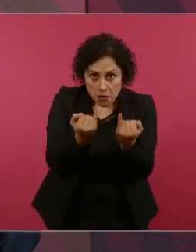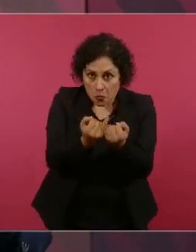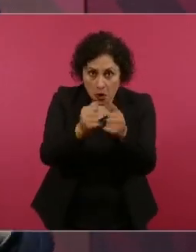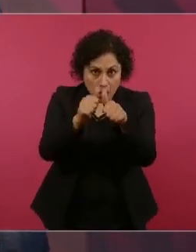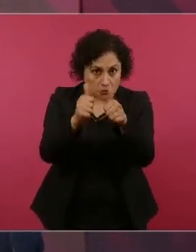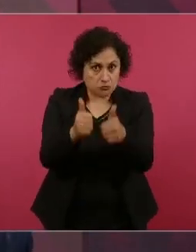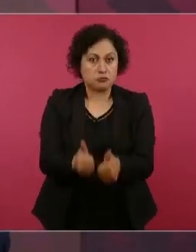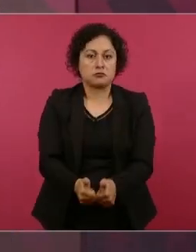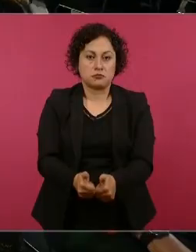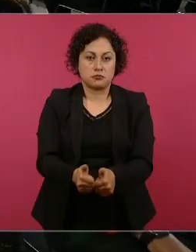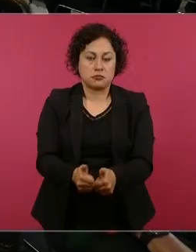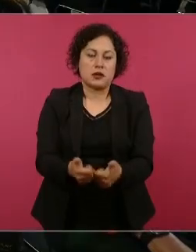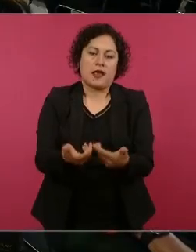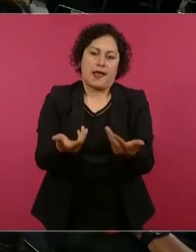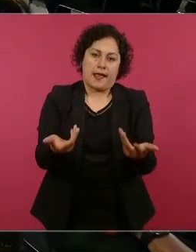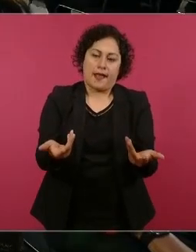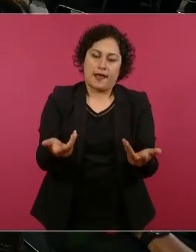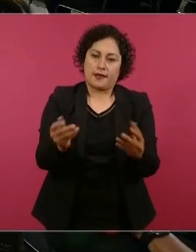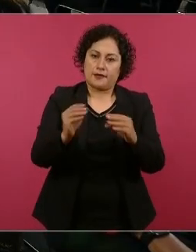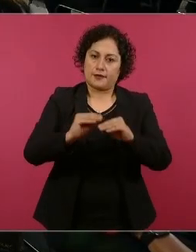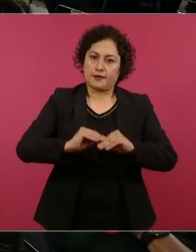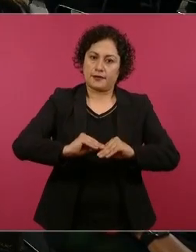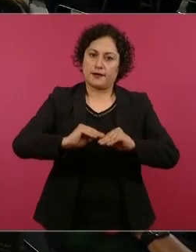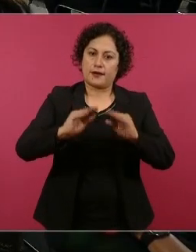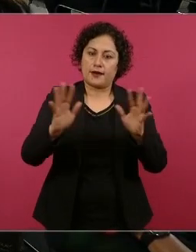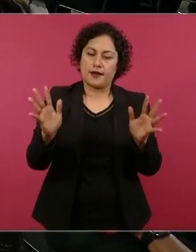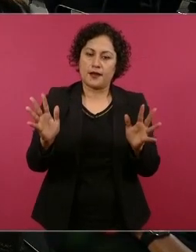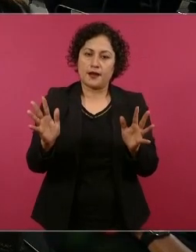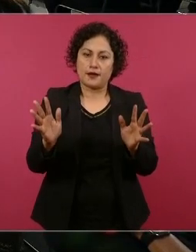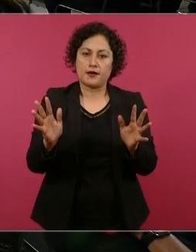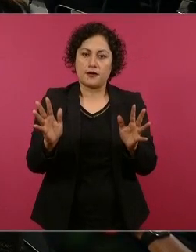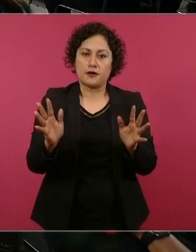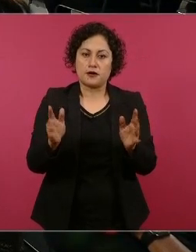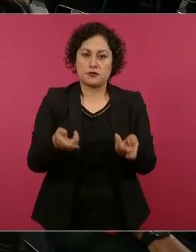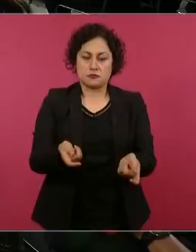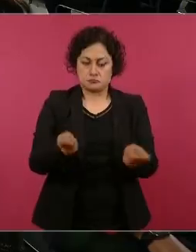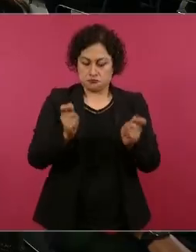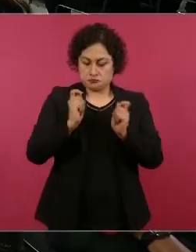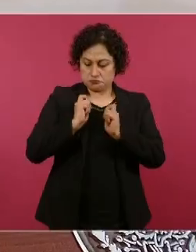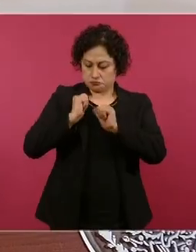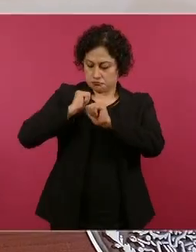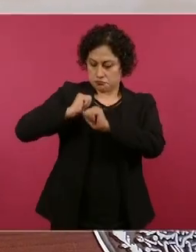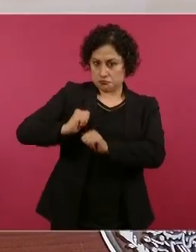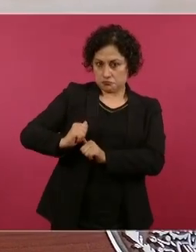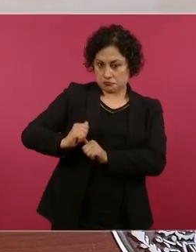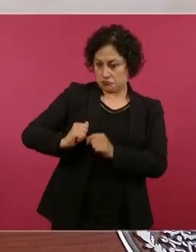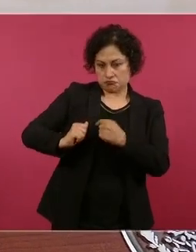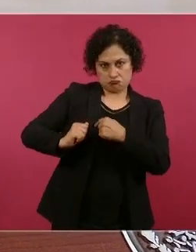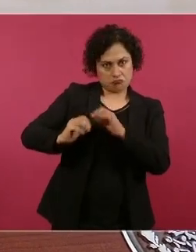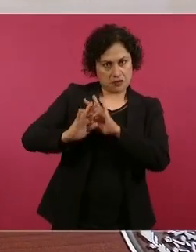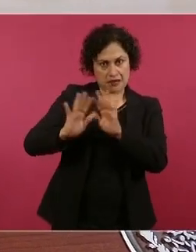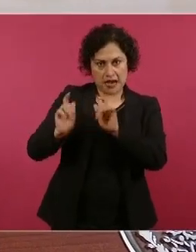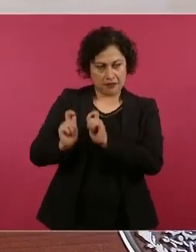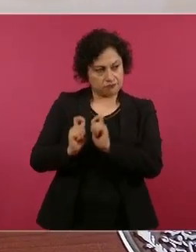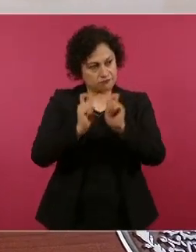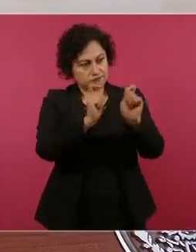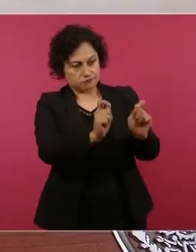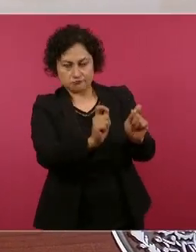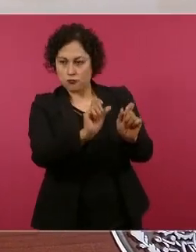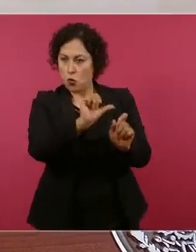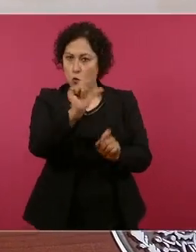vamos a tener la responsabilidad que tenemos actualmente,